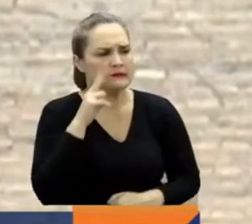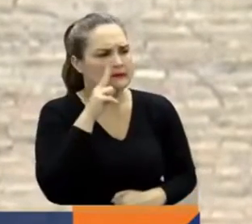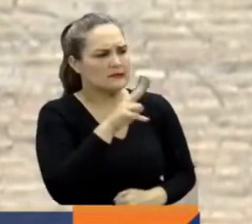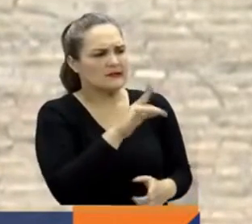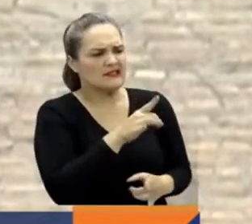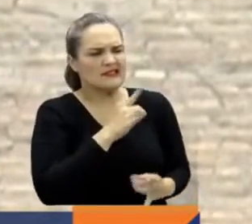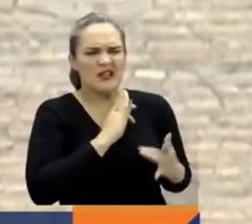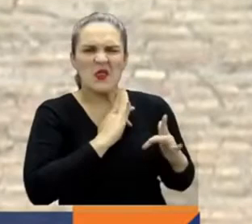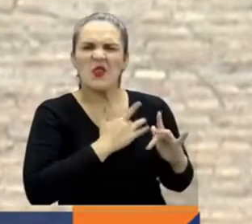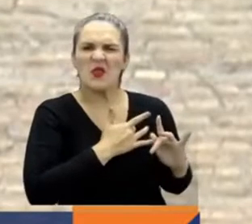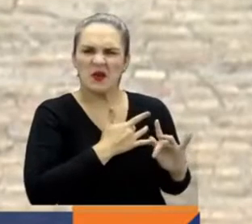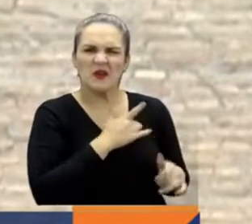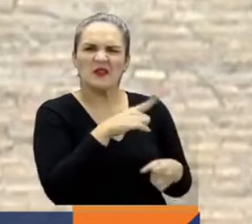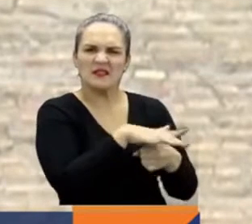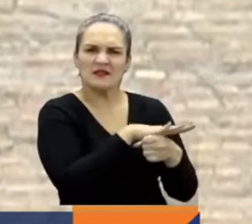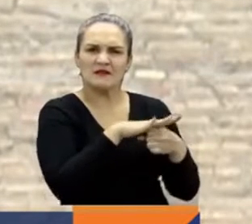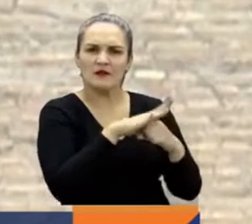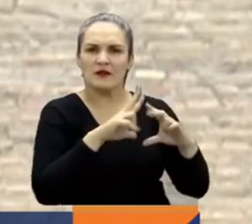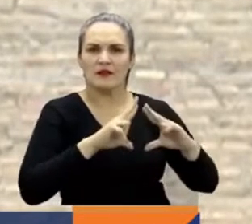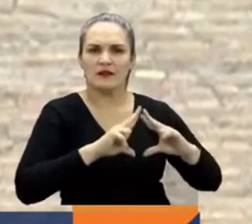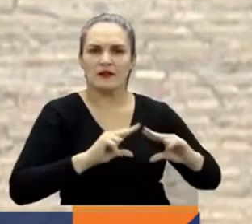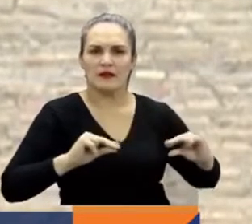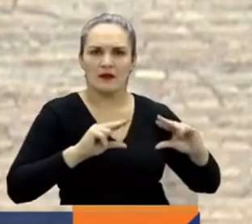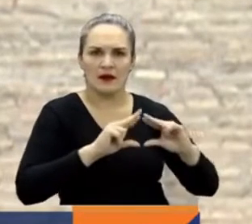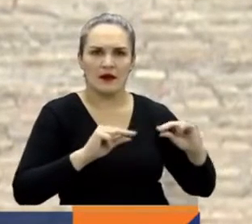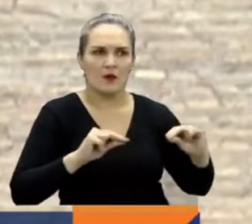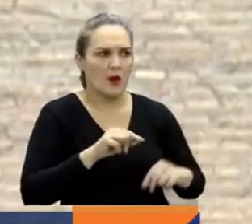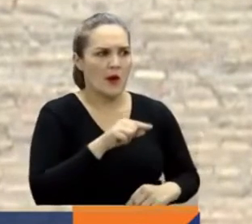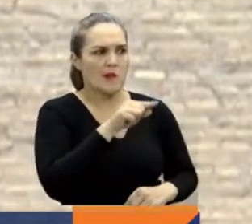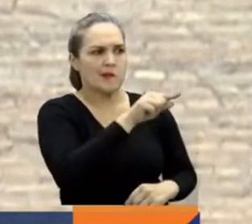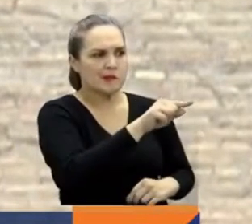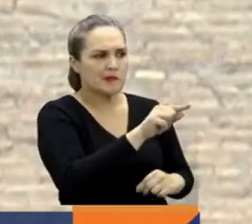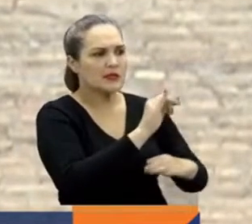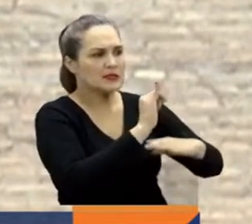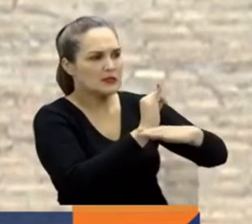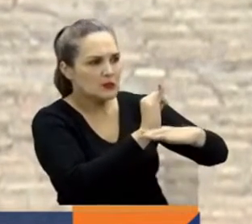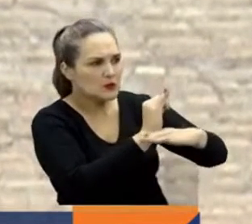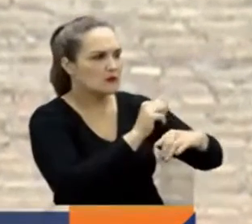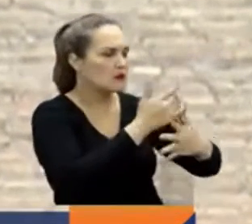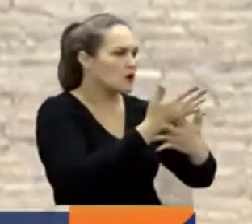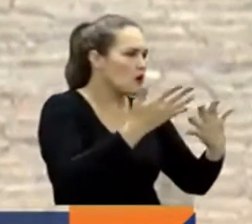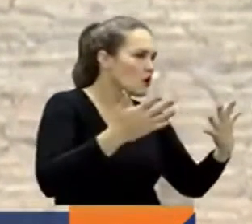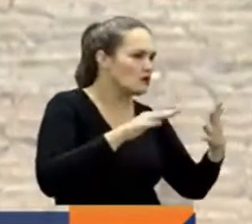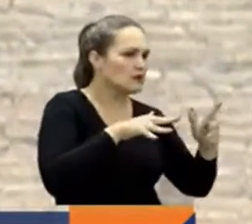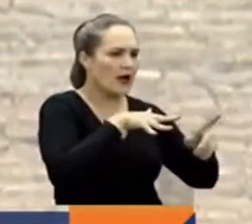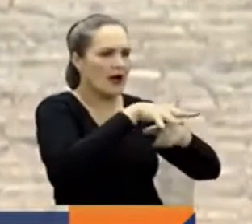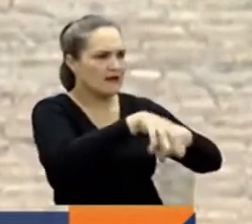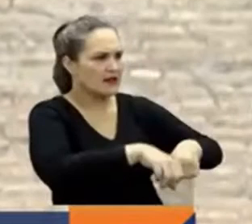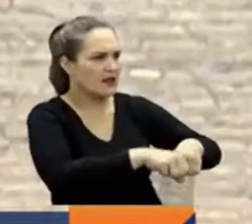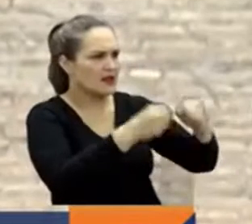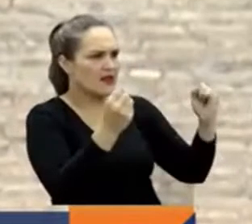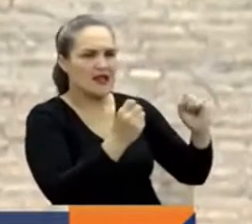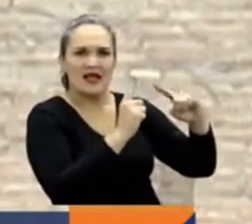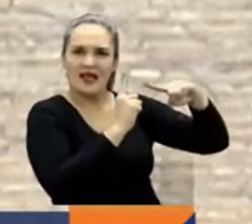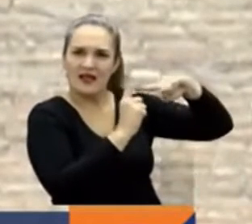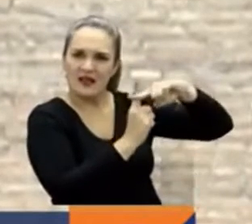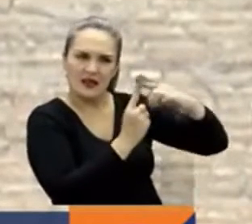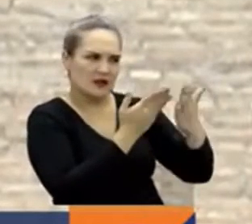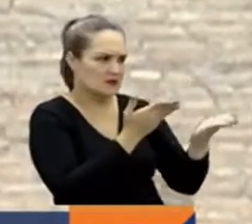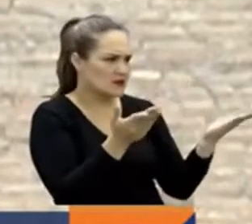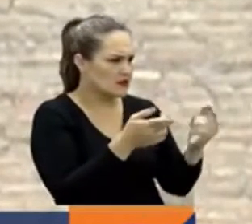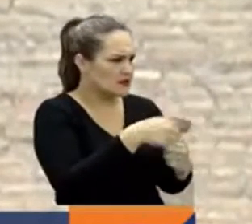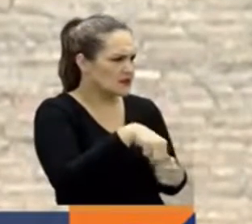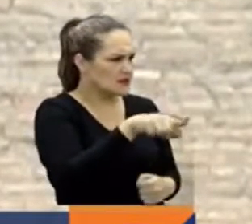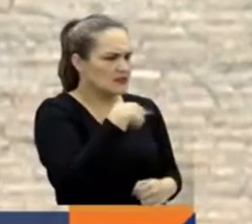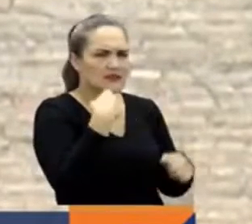dolor, la situación creada en Nicaragua que involucra a personas e instituciones. Quisiera expresar mi convicción y esperanza de que a través del